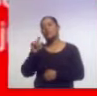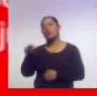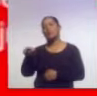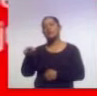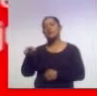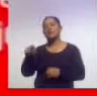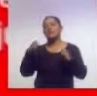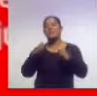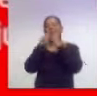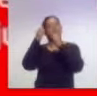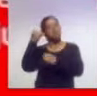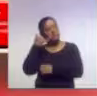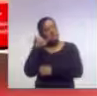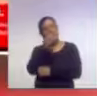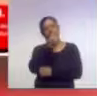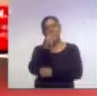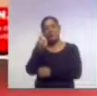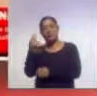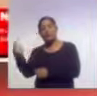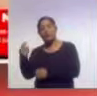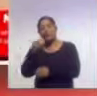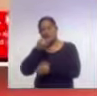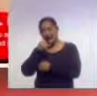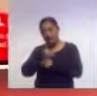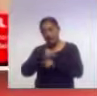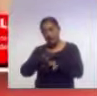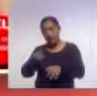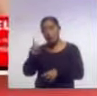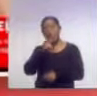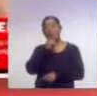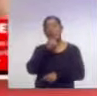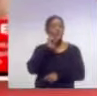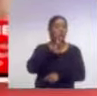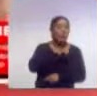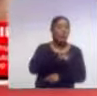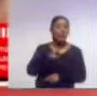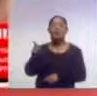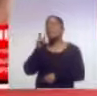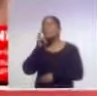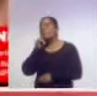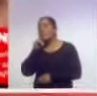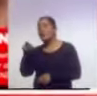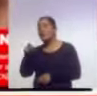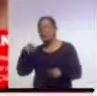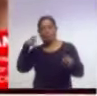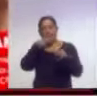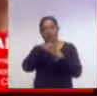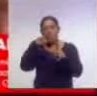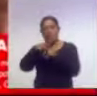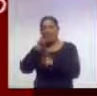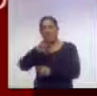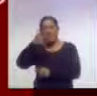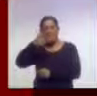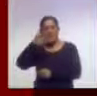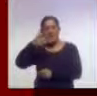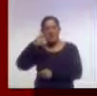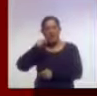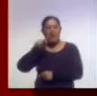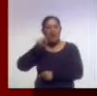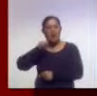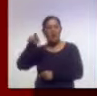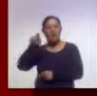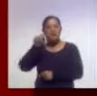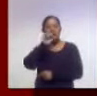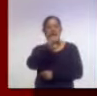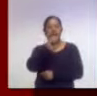Servicio de Emergencias 911, se informó que una mujer y un policía municipal fueron privados de la vida por disparos de arma de fuego en la comunidad de